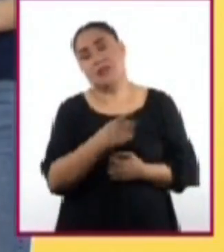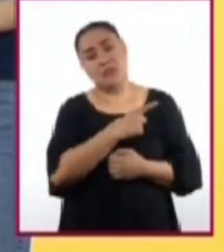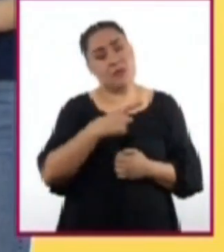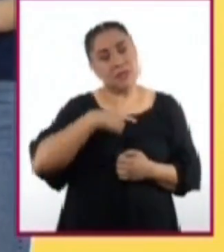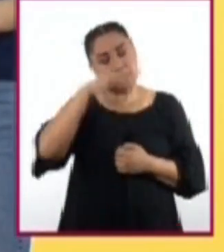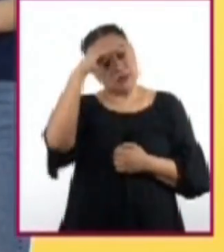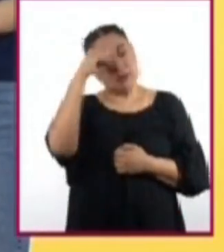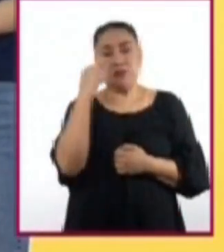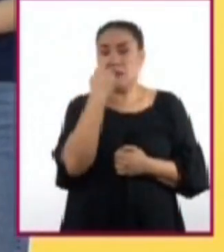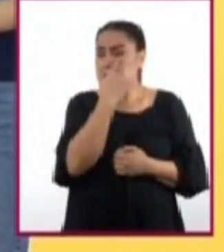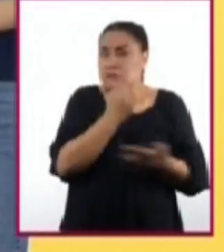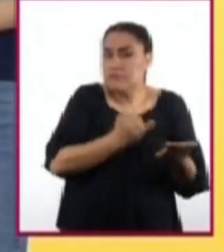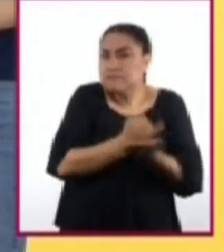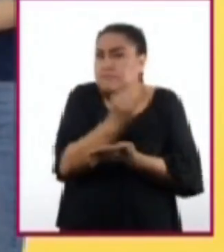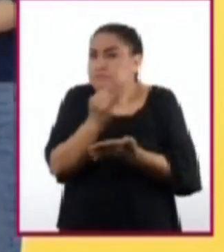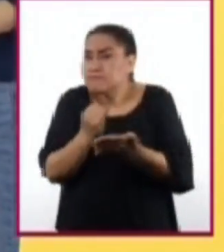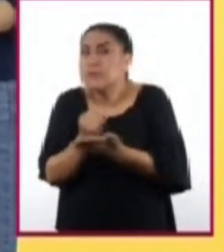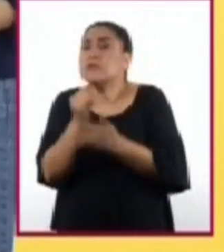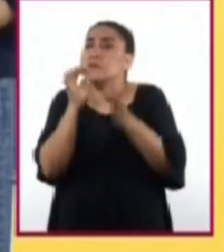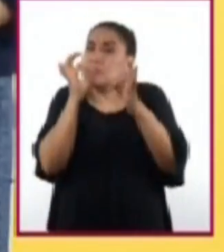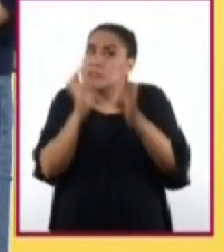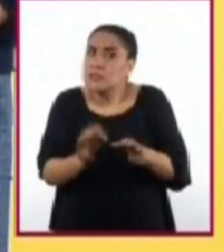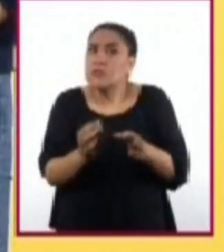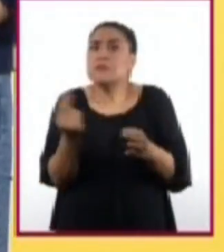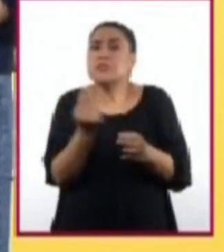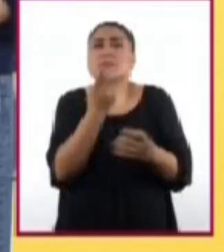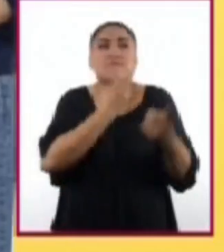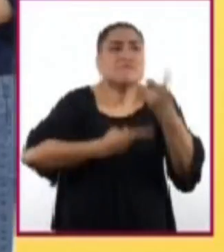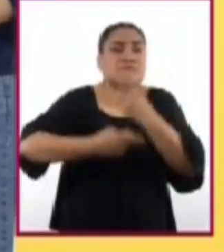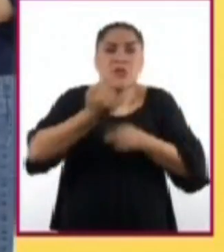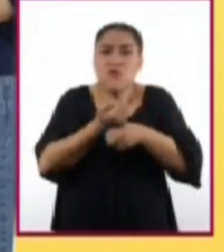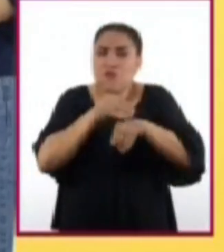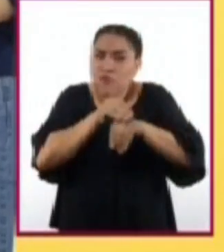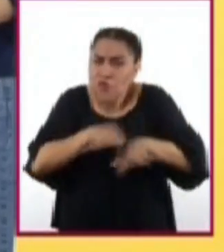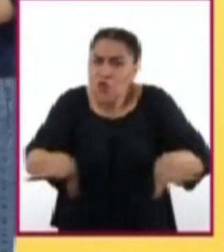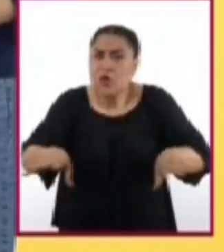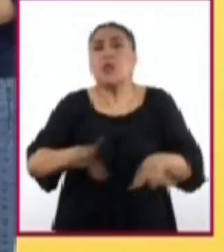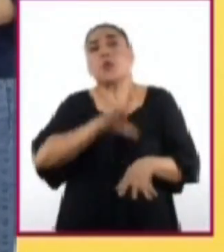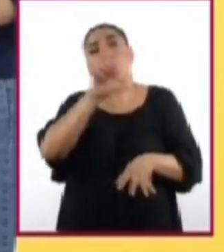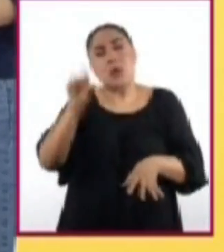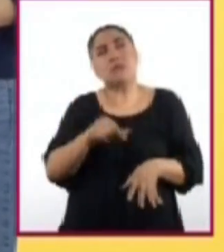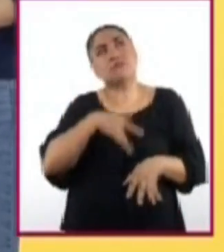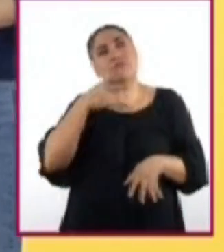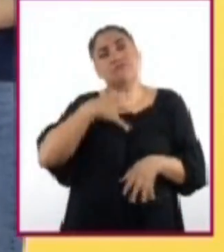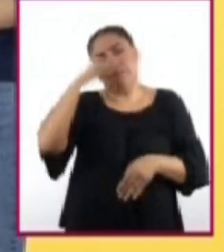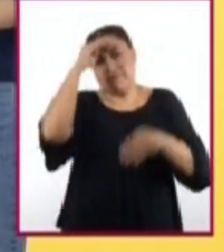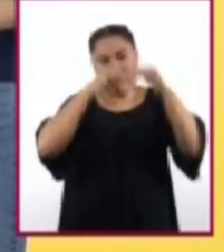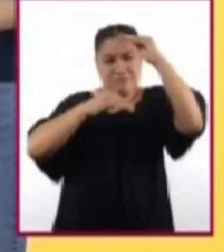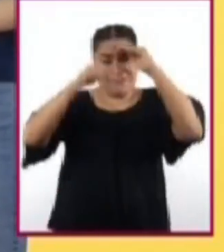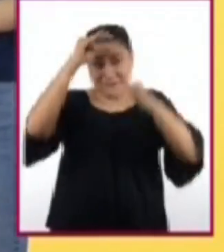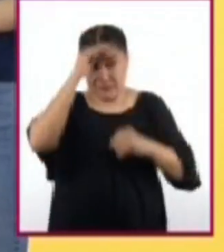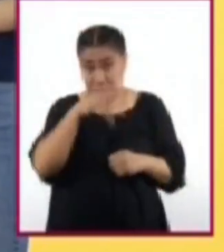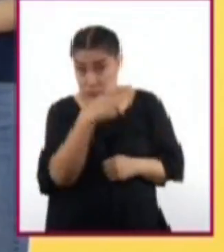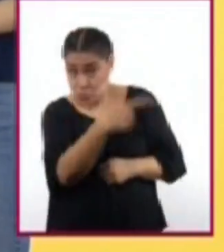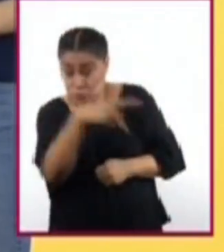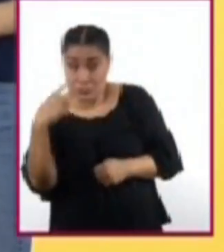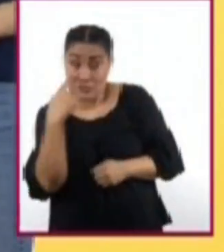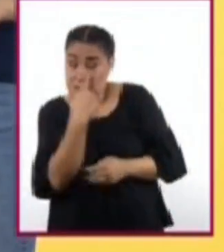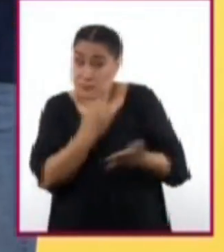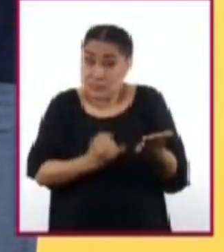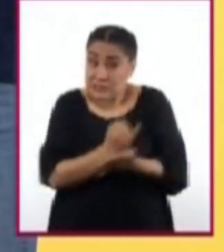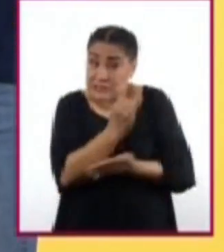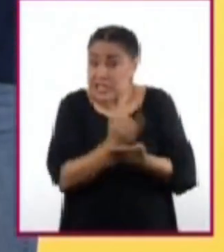decisiones de manera informada y siempre con un proceso previo de reflexión. Las decisiones son acciones